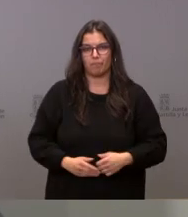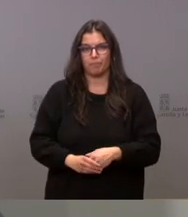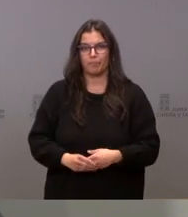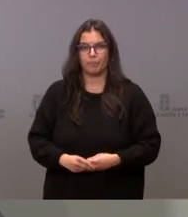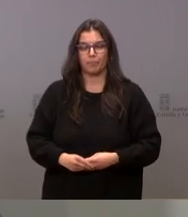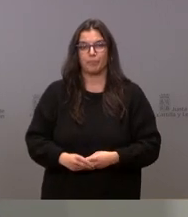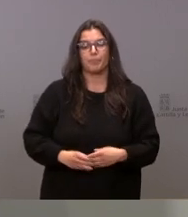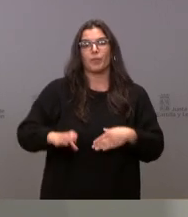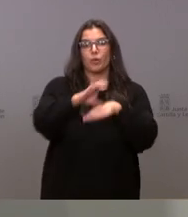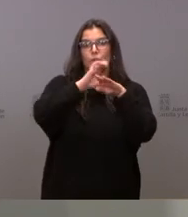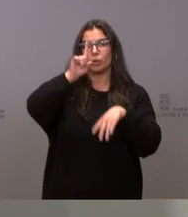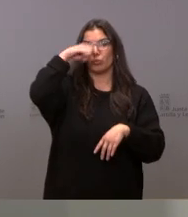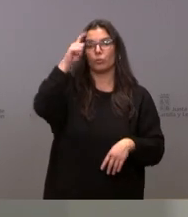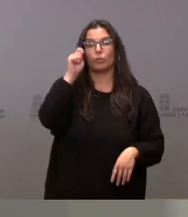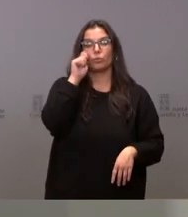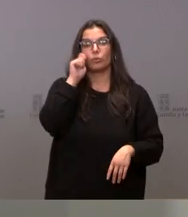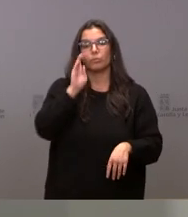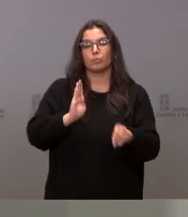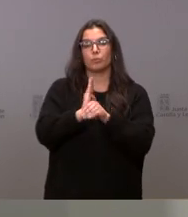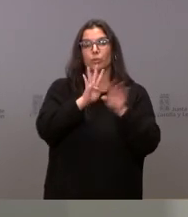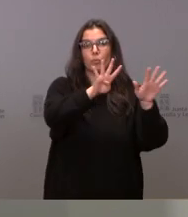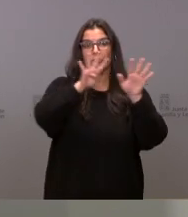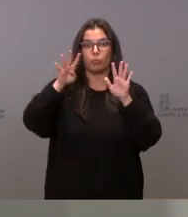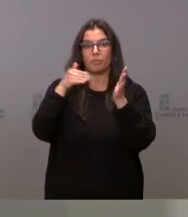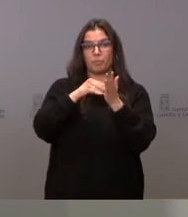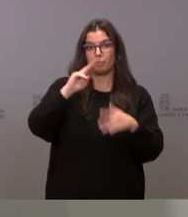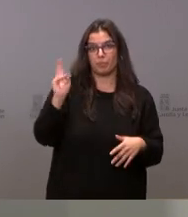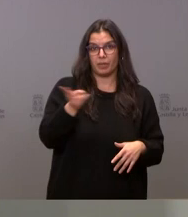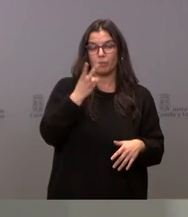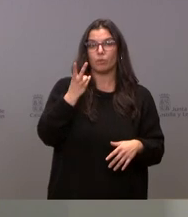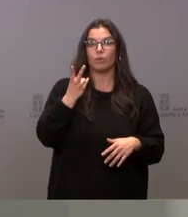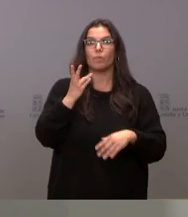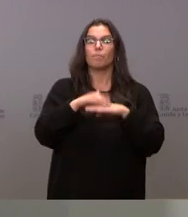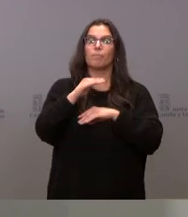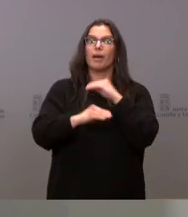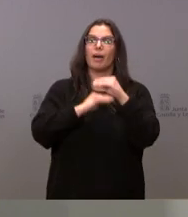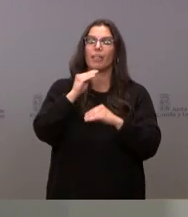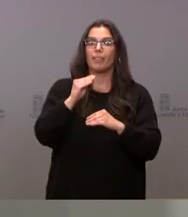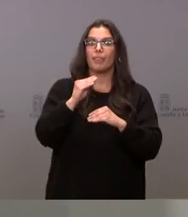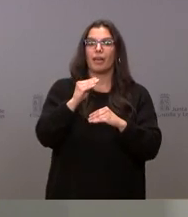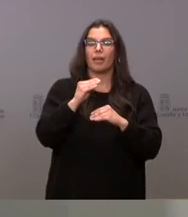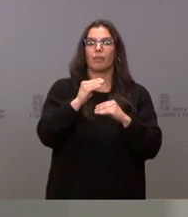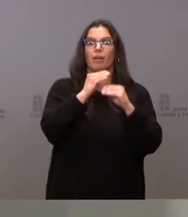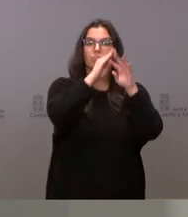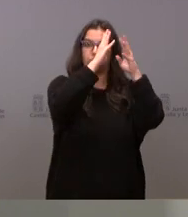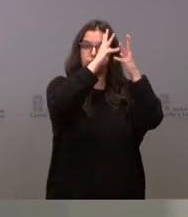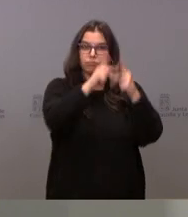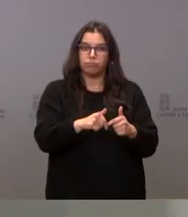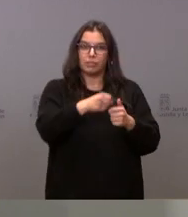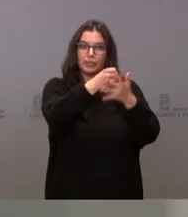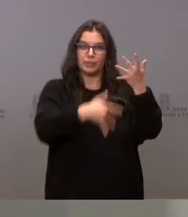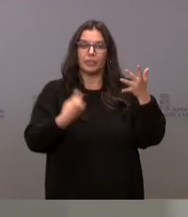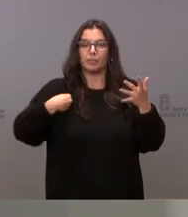La Consejería de Cultura y Turismo destina 99.000 euros para realizar un inventario de las fortificaciones de la guerra